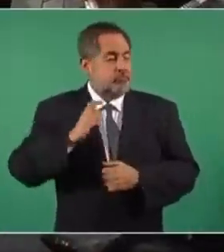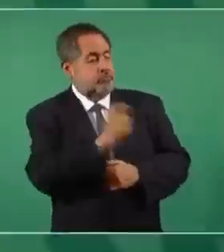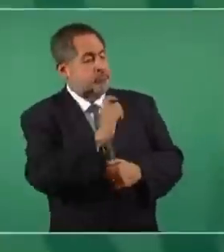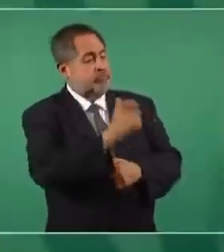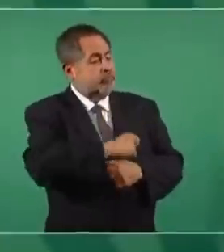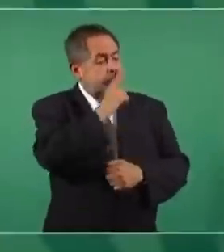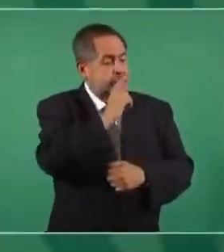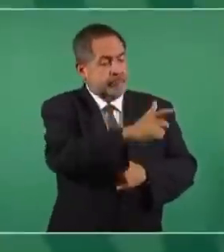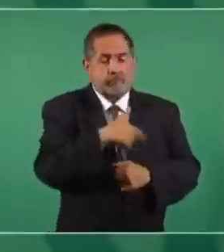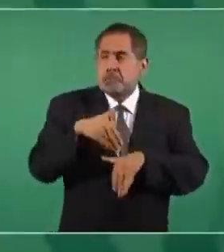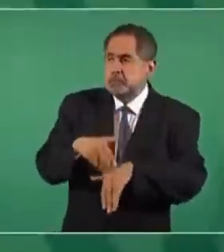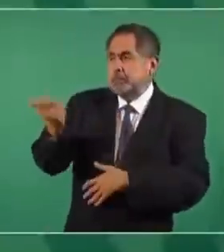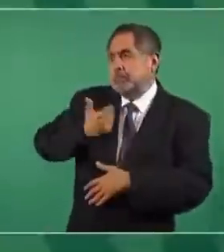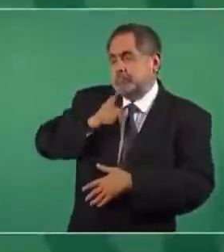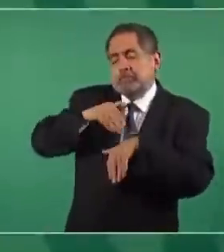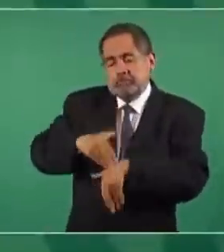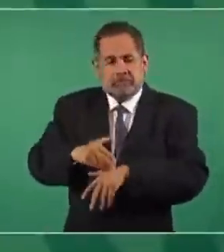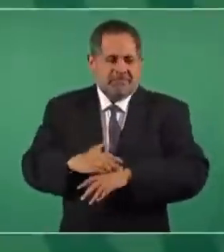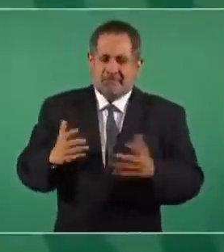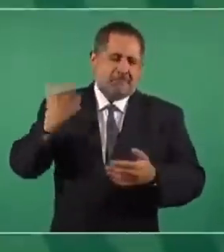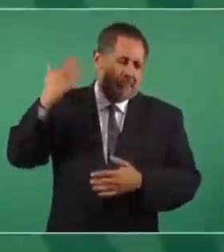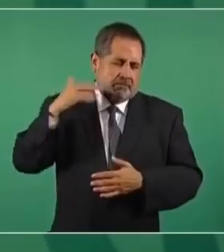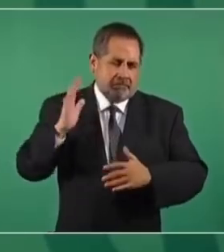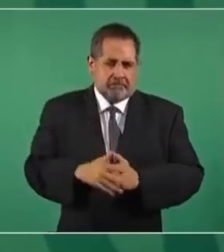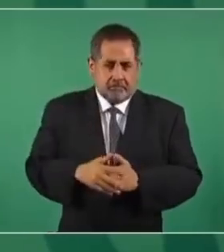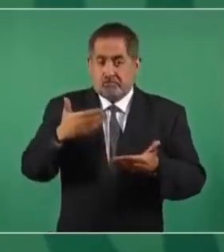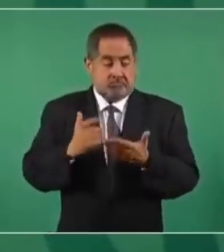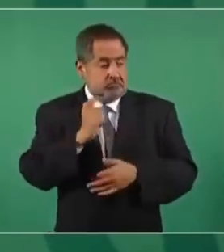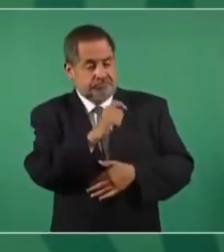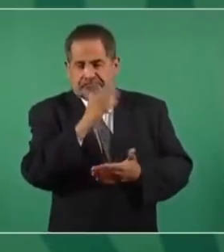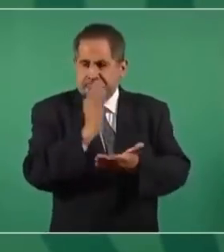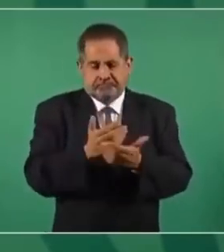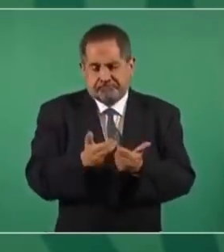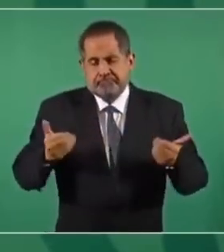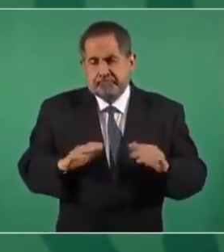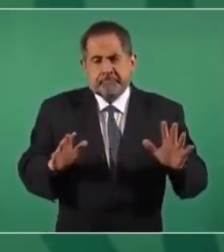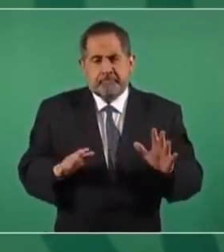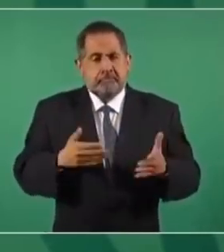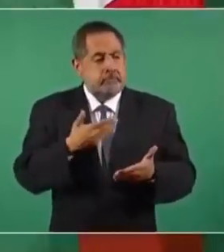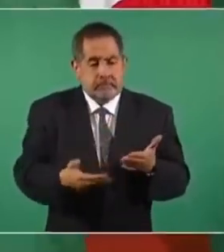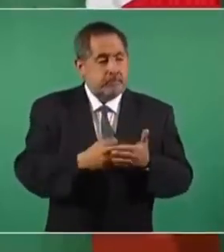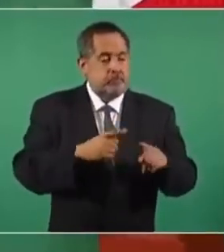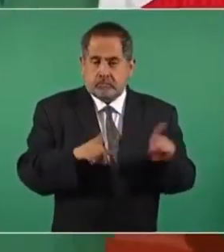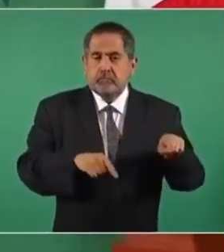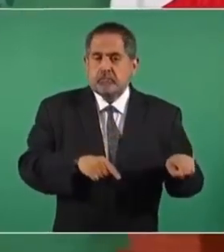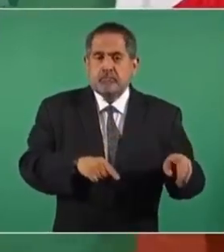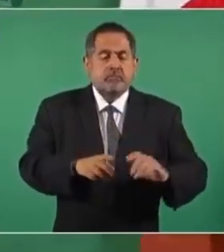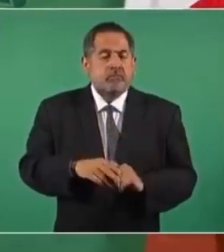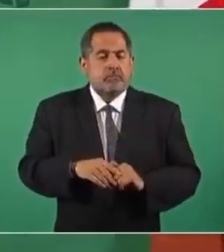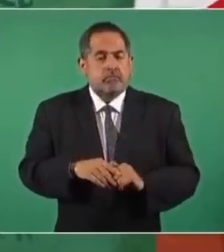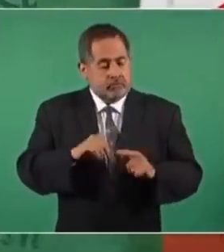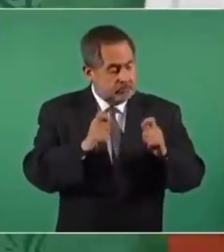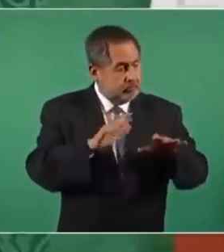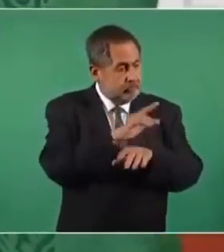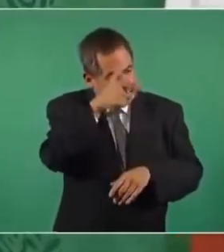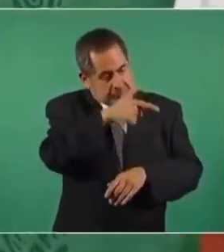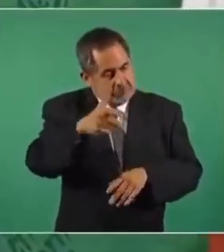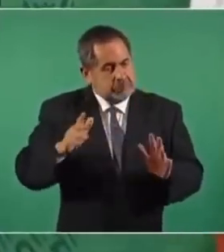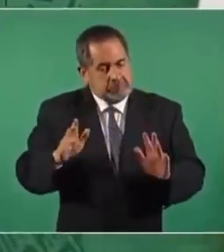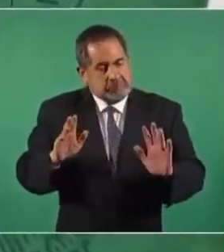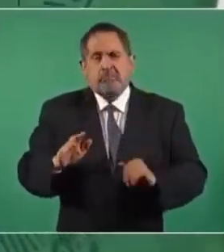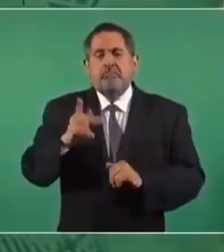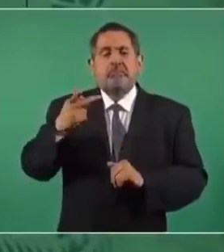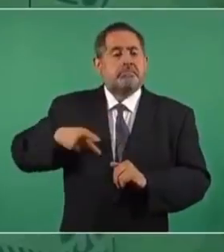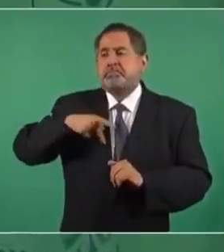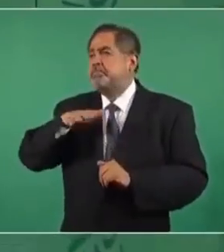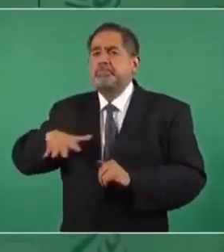vendidos al régimen. Entonces, ahora es distinto y se está dando todo este fenómeno, pero resulta que